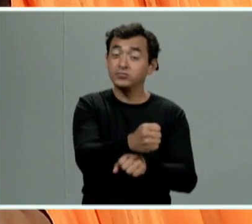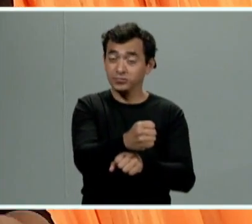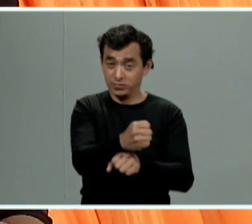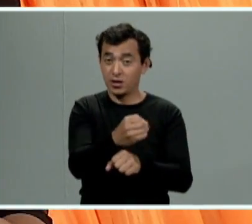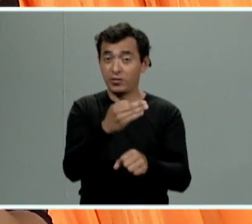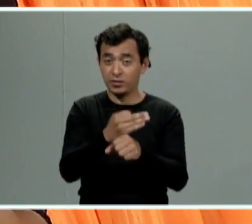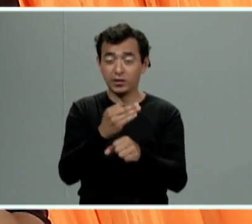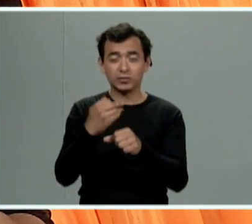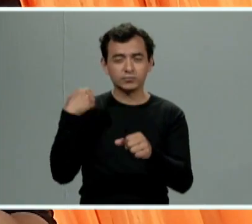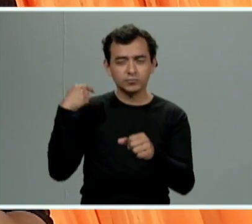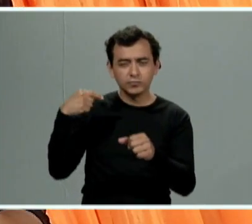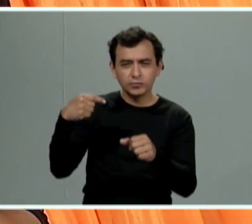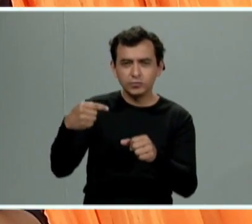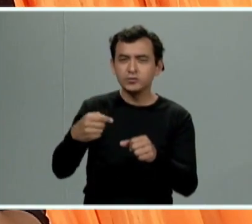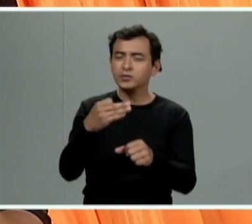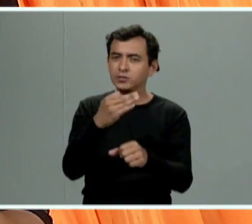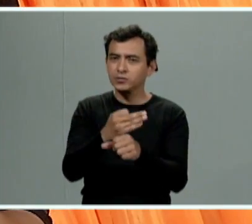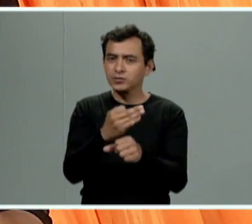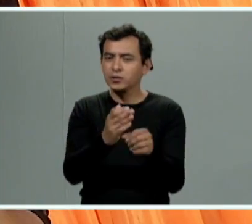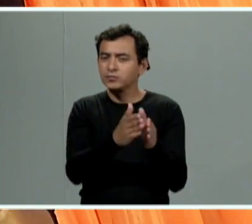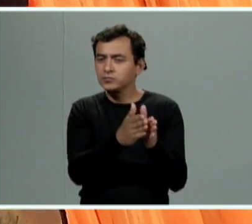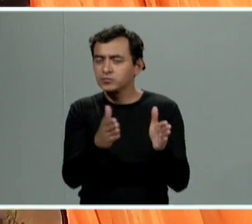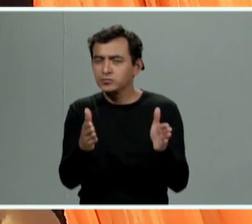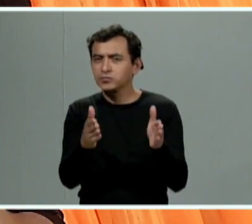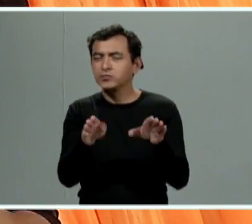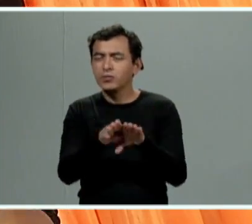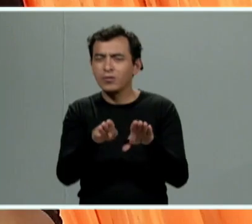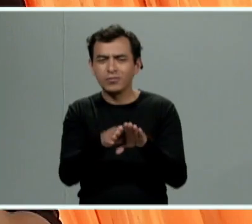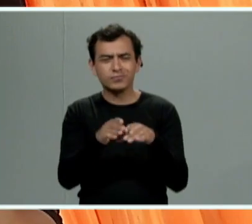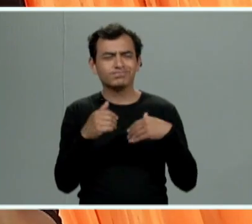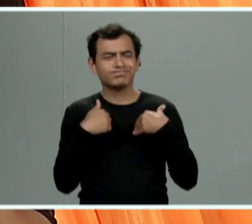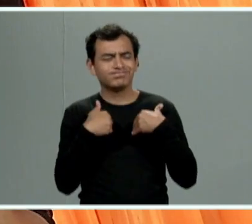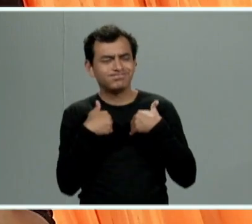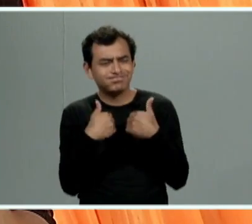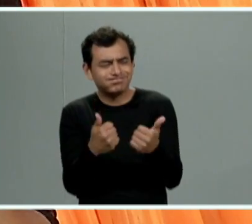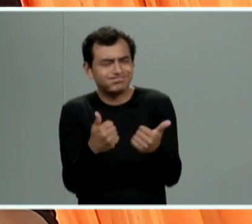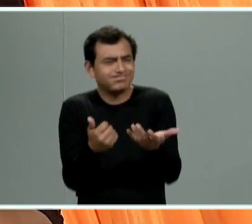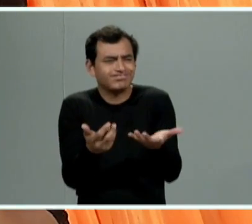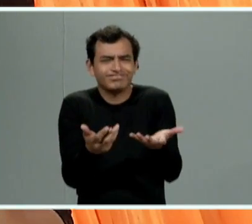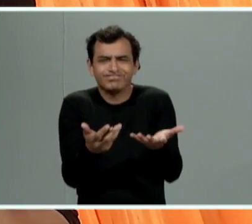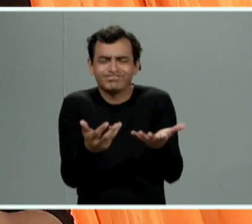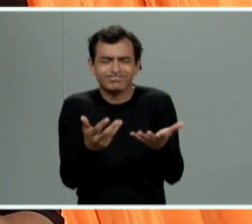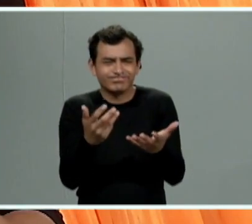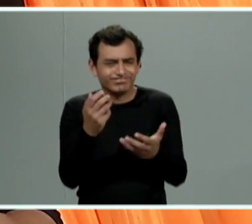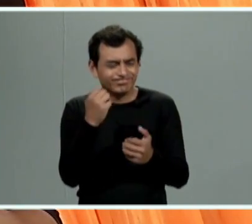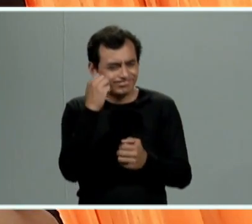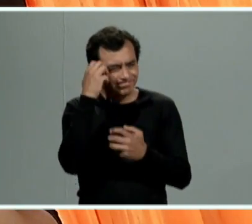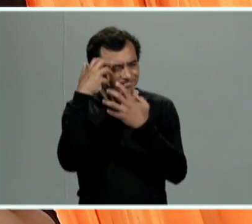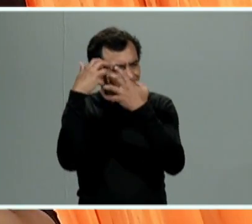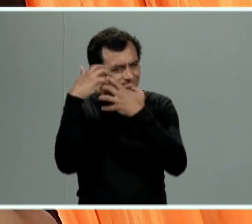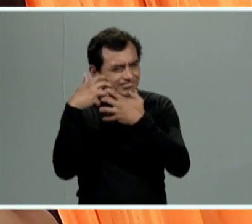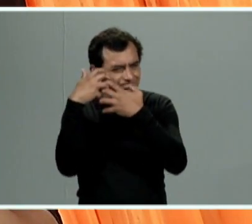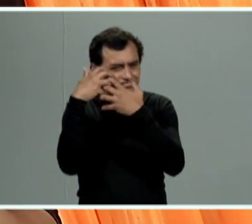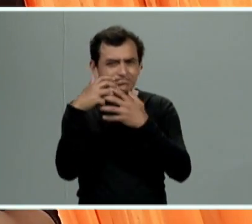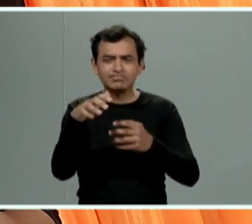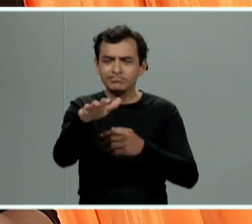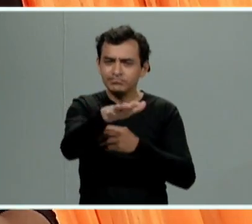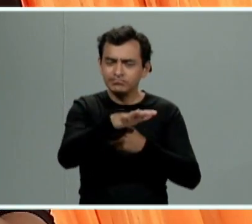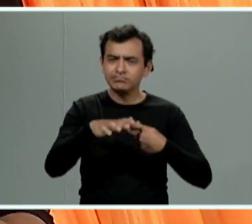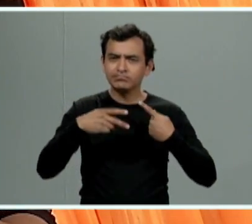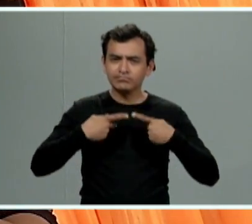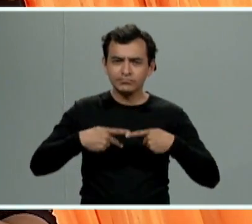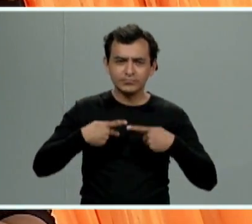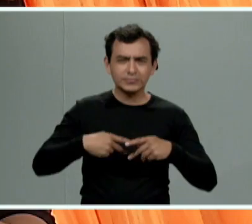tratando o tratado de entender de comprender de hacer este razonamiento como sociedad de